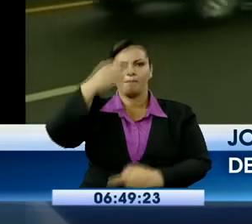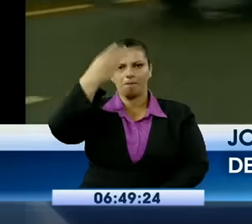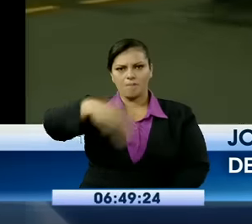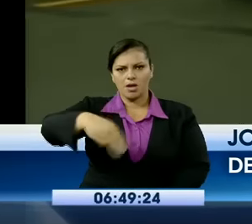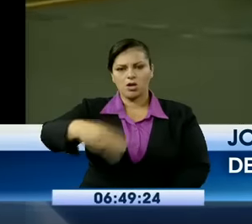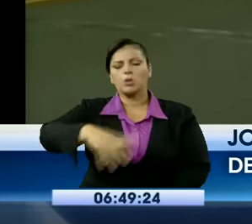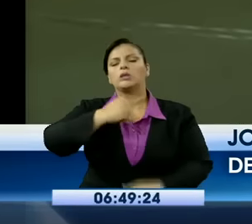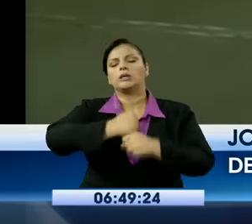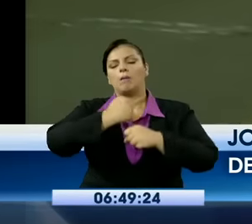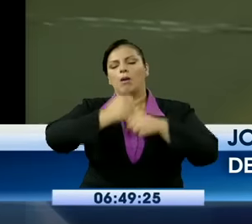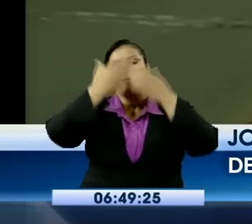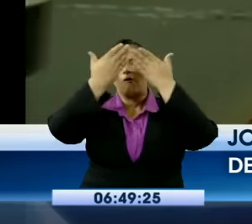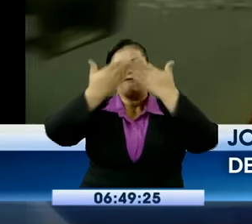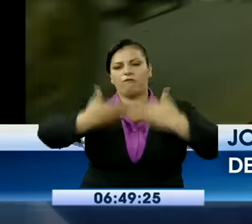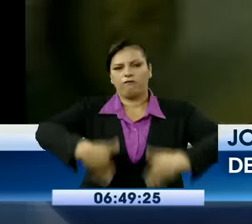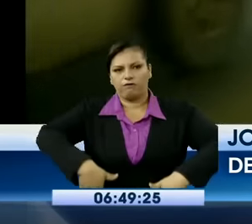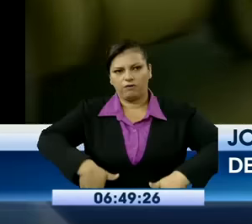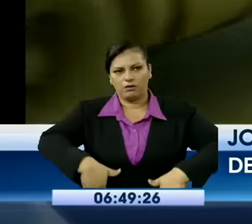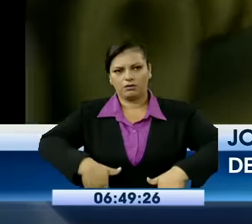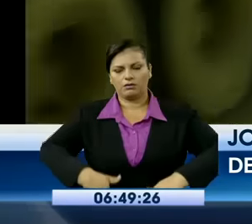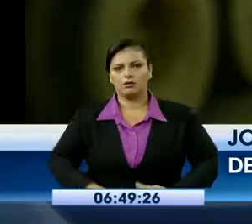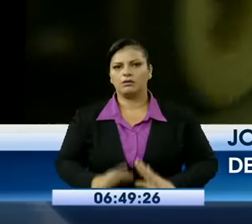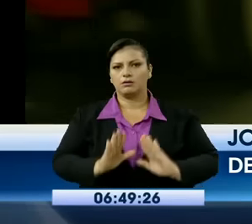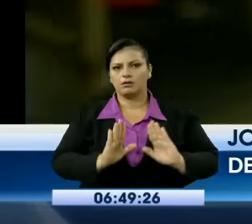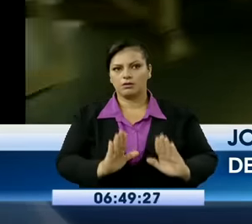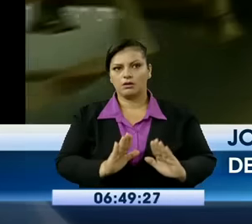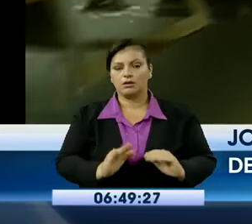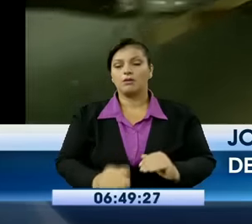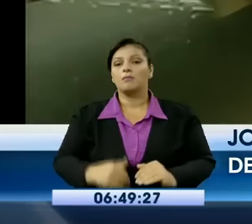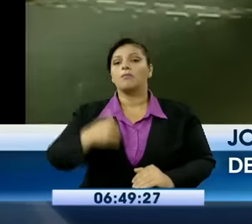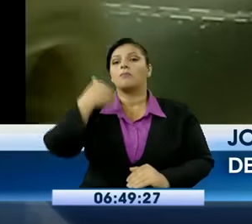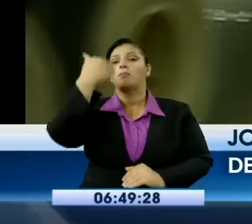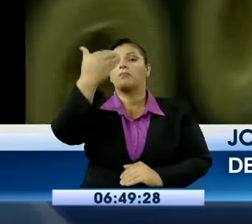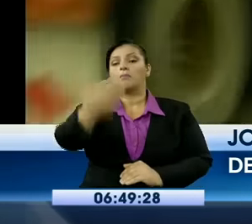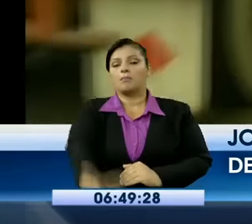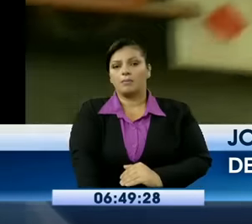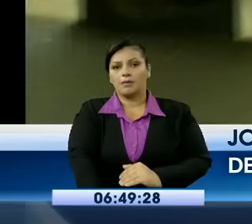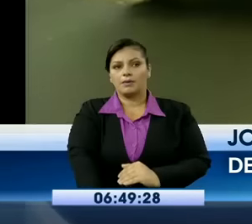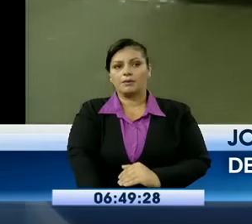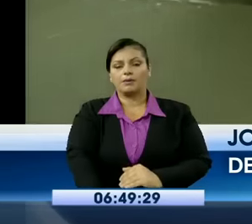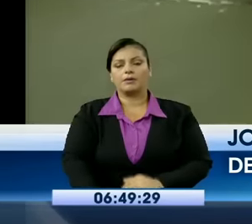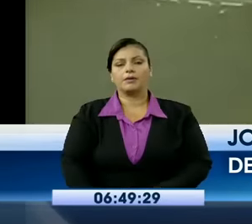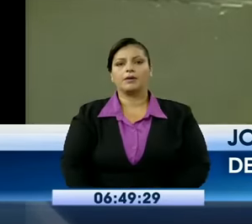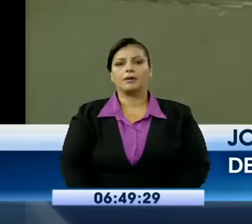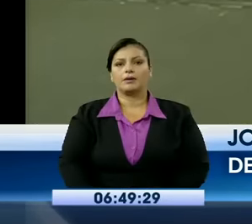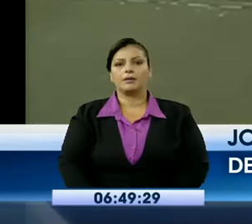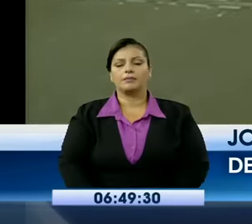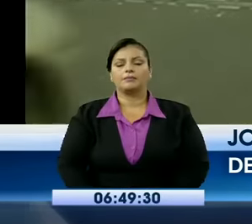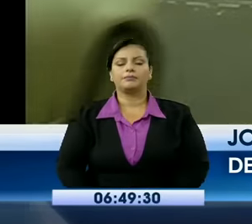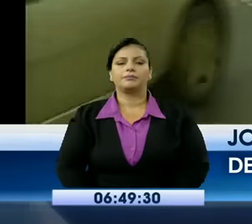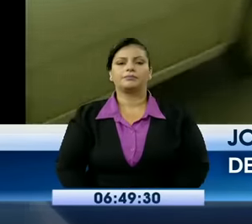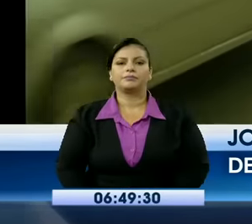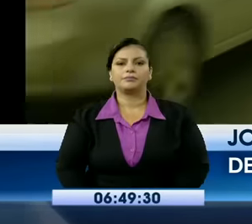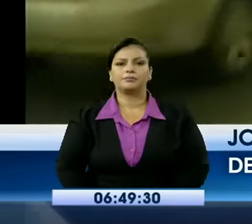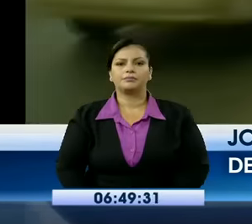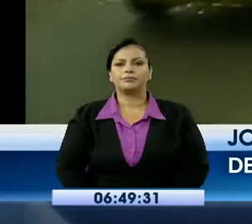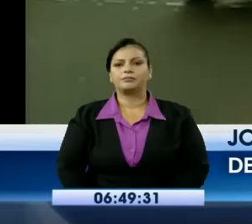concluirán en este segundo puente y los trabajos continuarán en el primer puente de la vía perimetral, viniendo de la